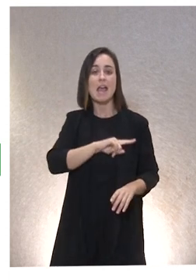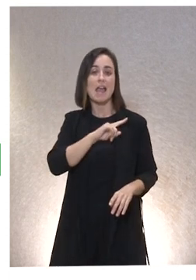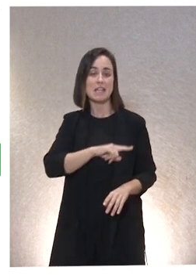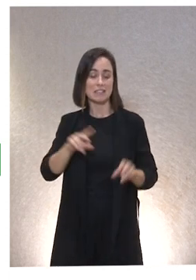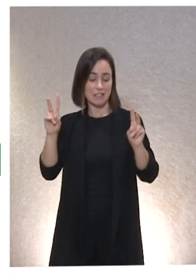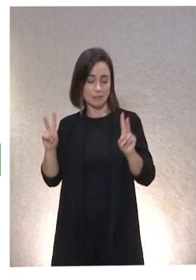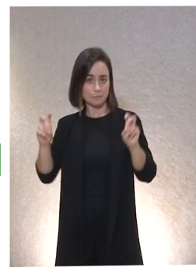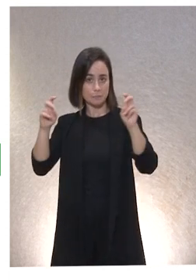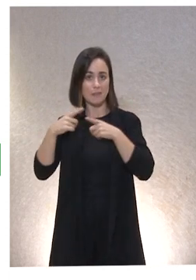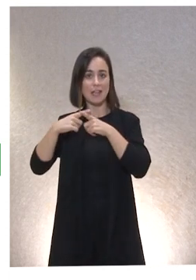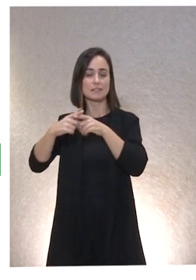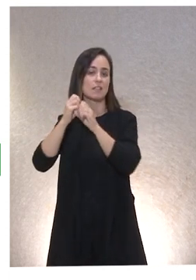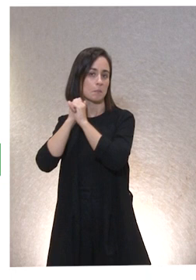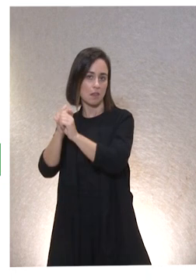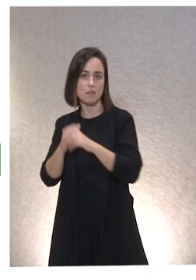la interdependencia.